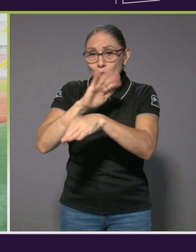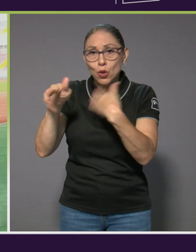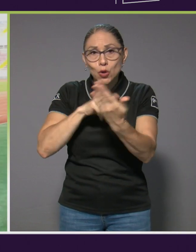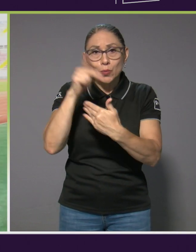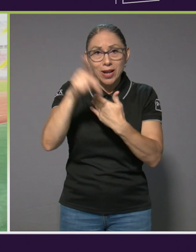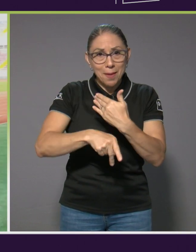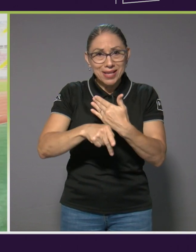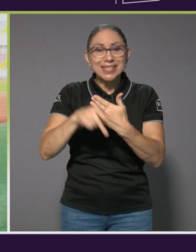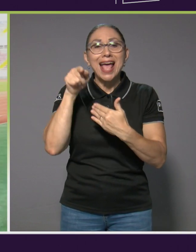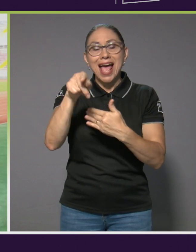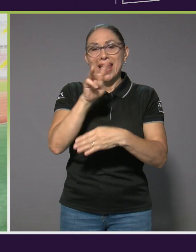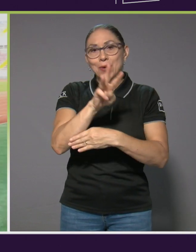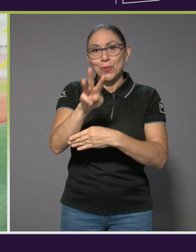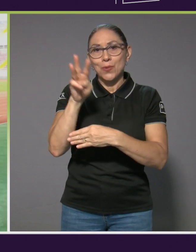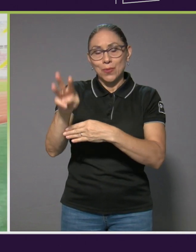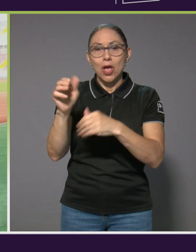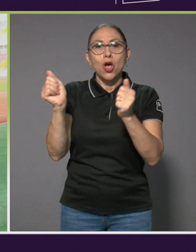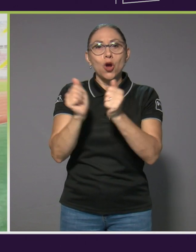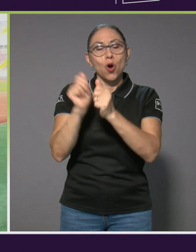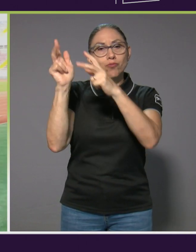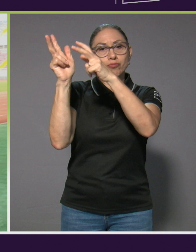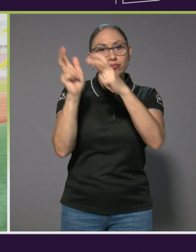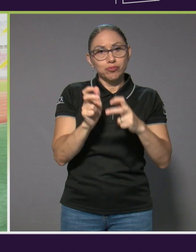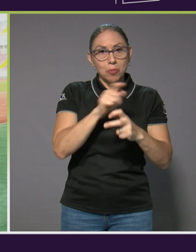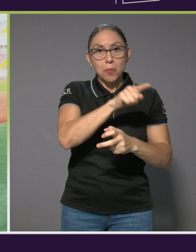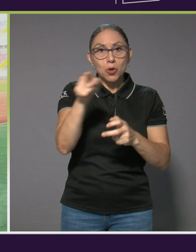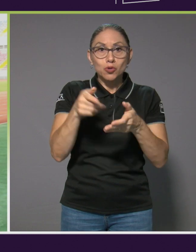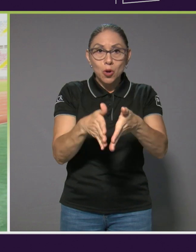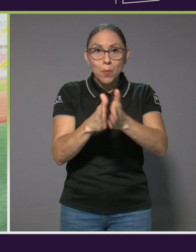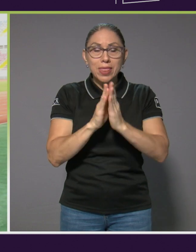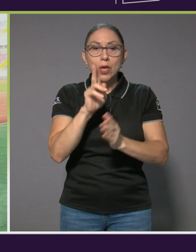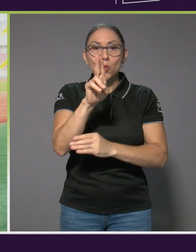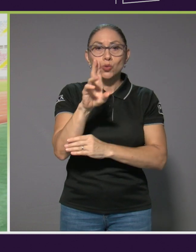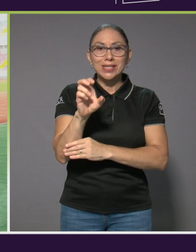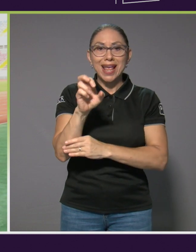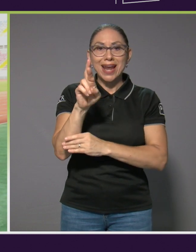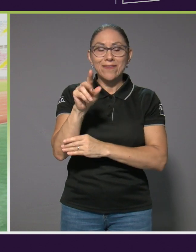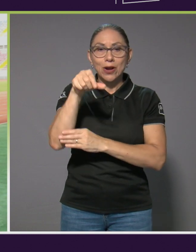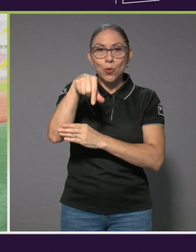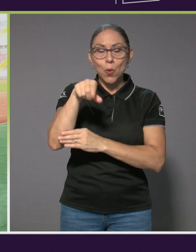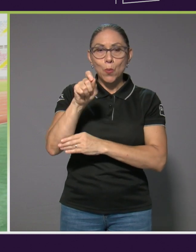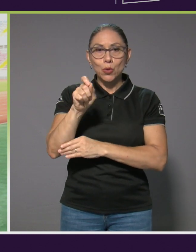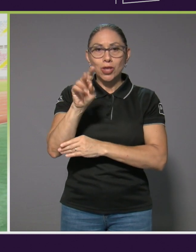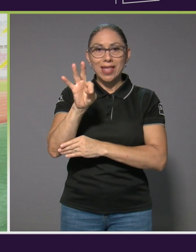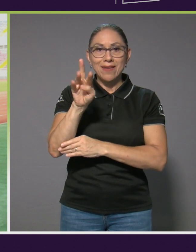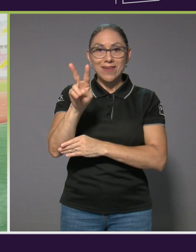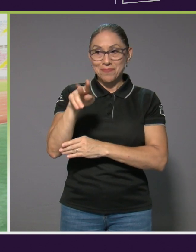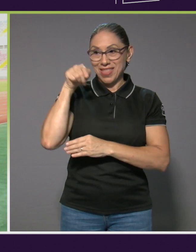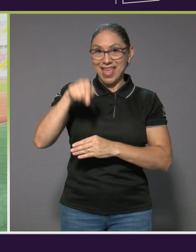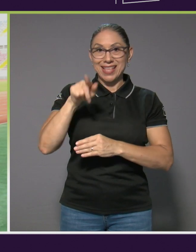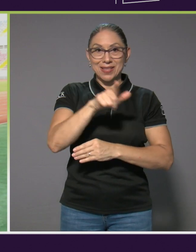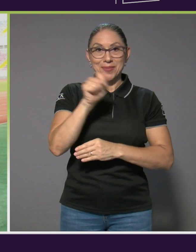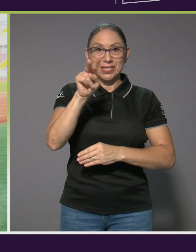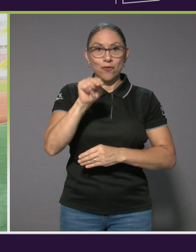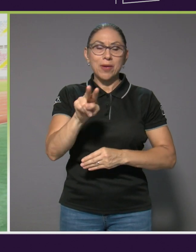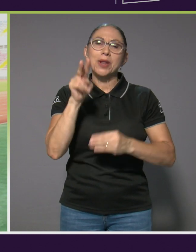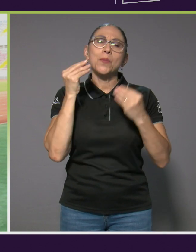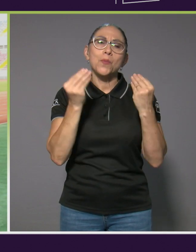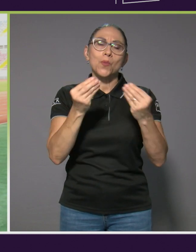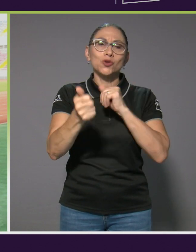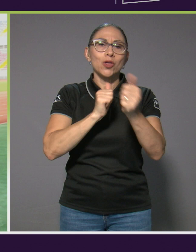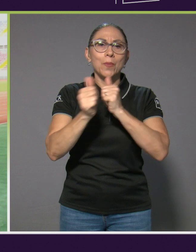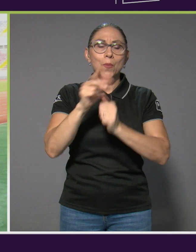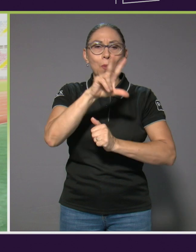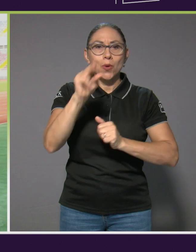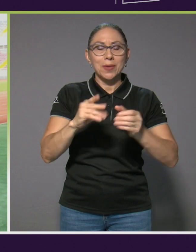bajo demanda UCRQ.tv que se viste en este mes de noviembre de mucho deporte paralímpico. Ahora vamos a una